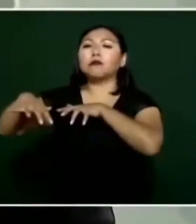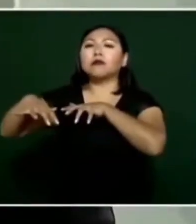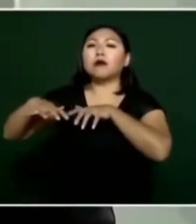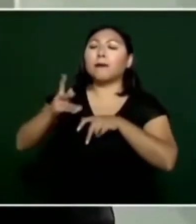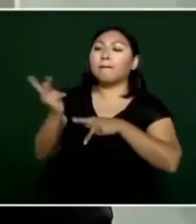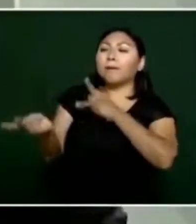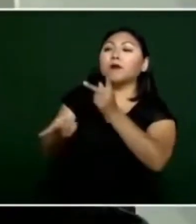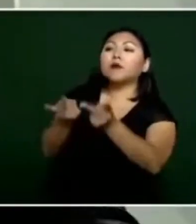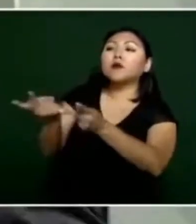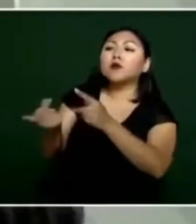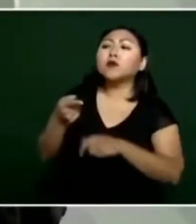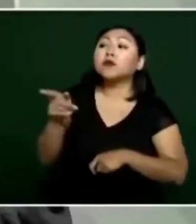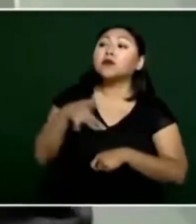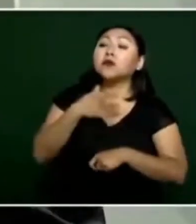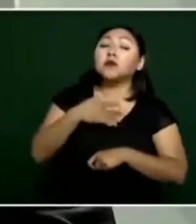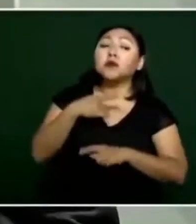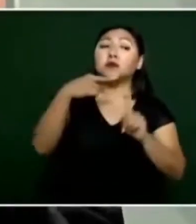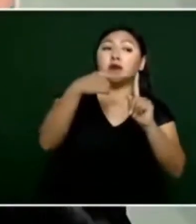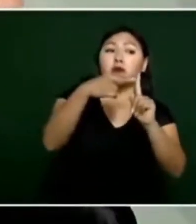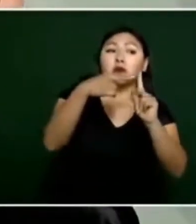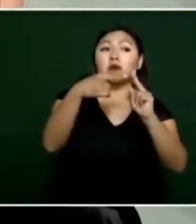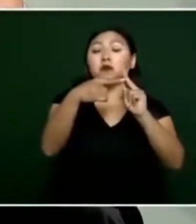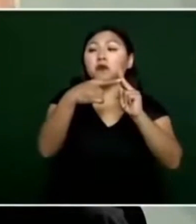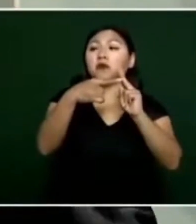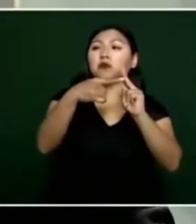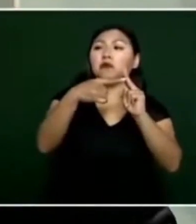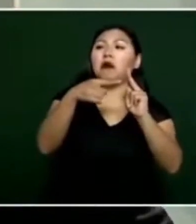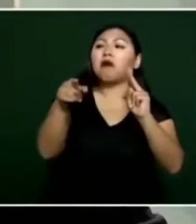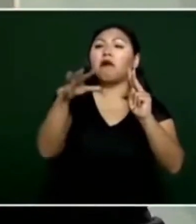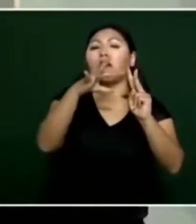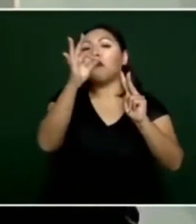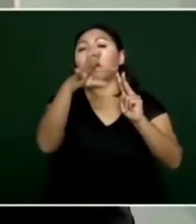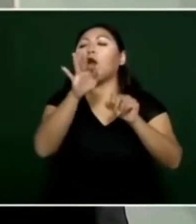y es la gente la que decide